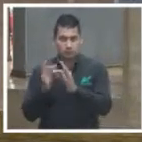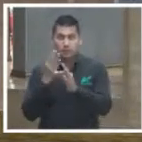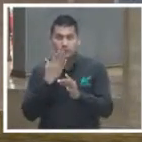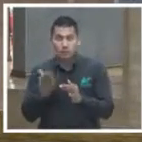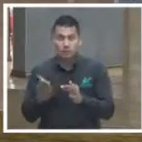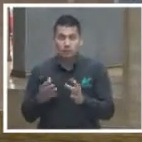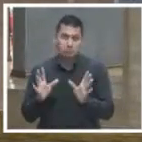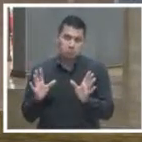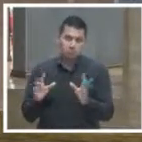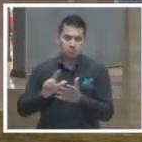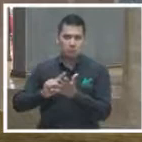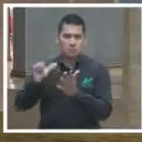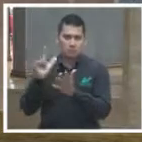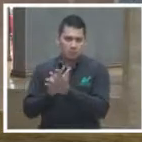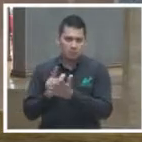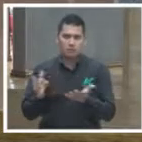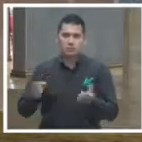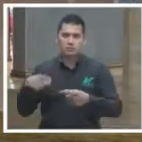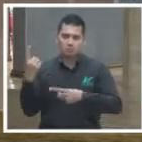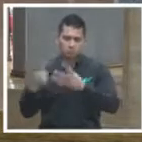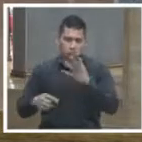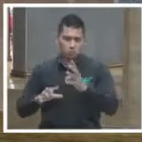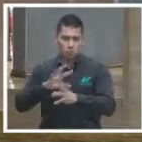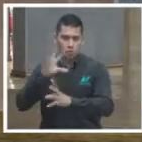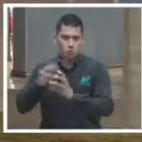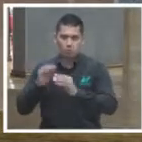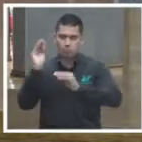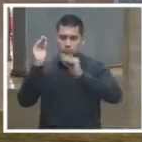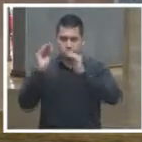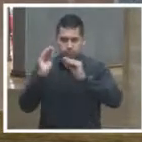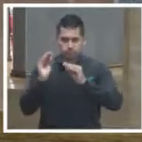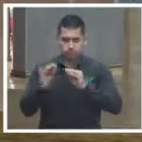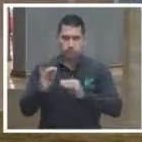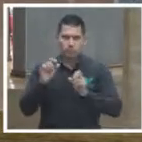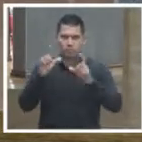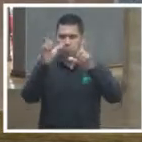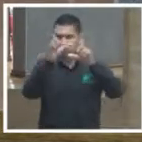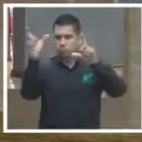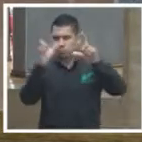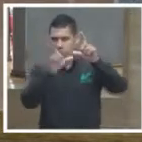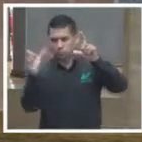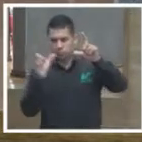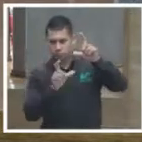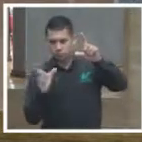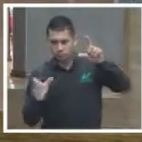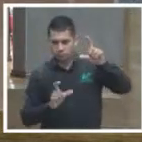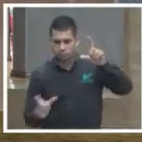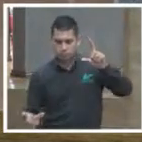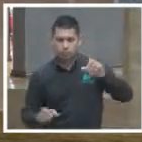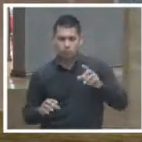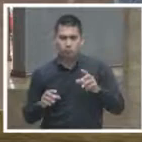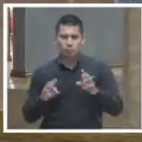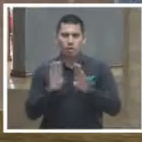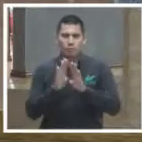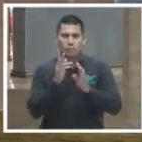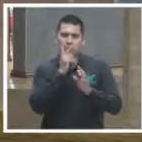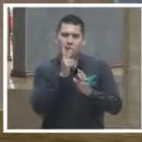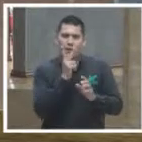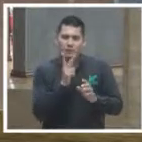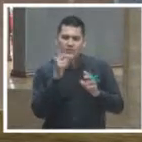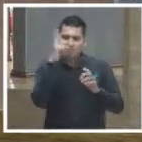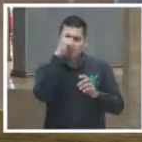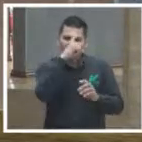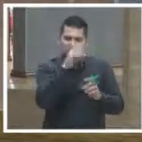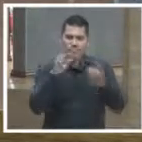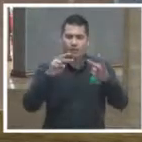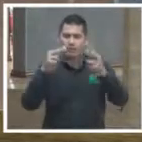contenidos de las leyes hay un glosario de términos jurídicos y bien y es muy interesante que